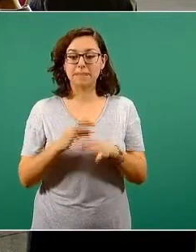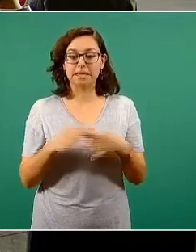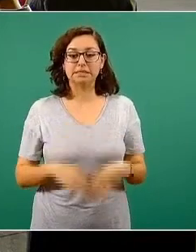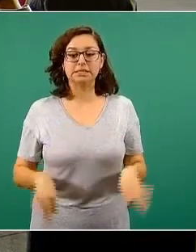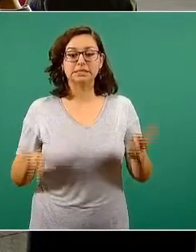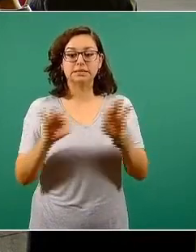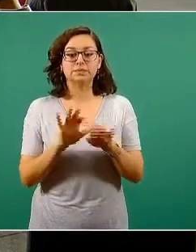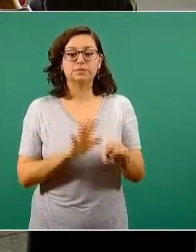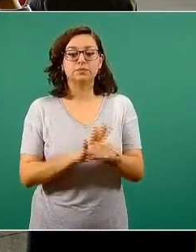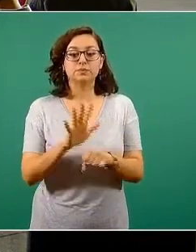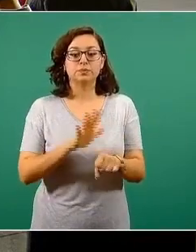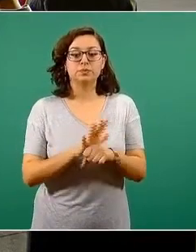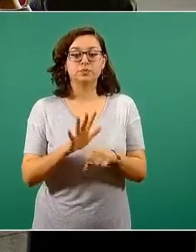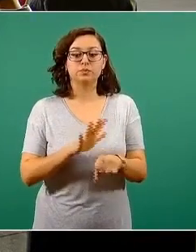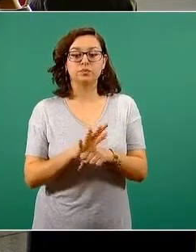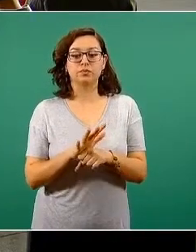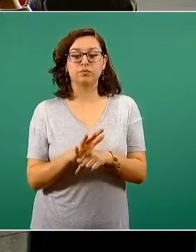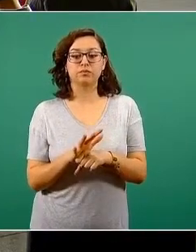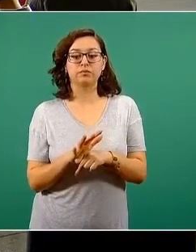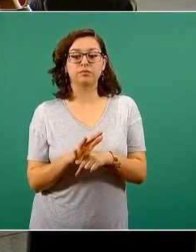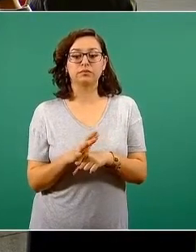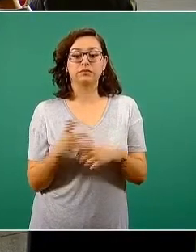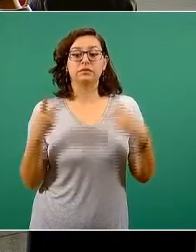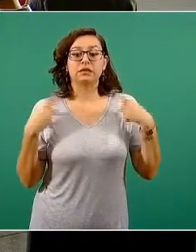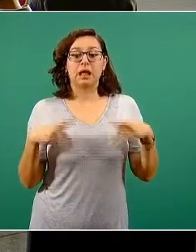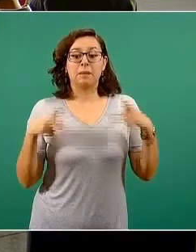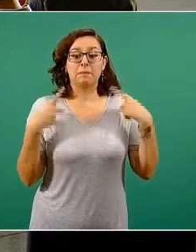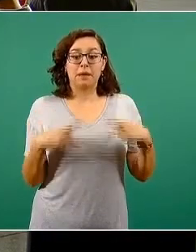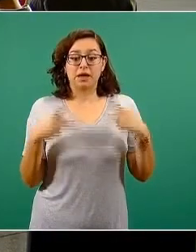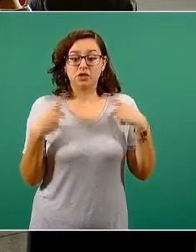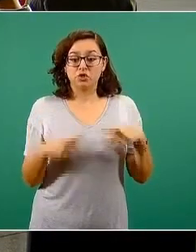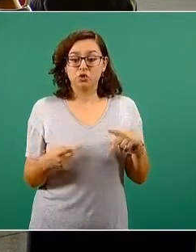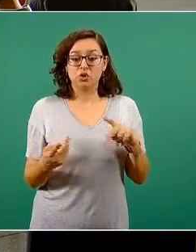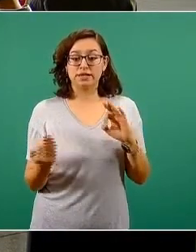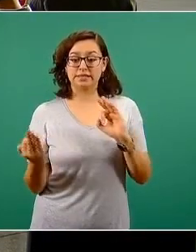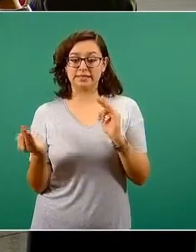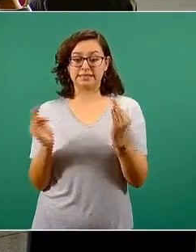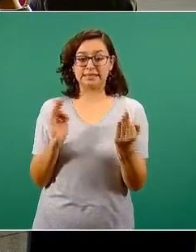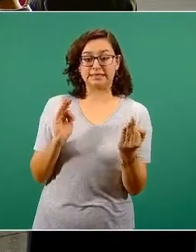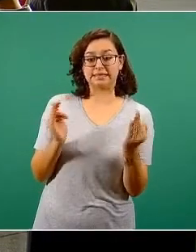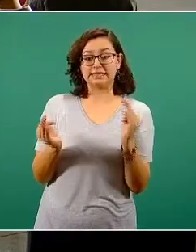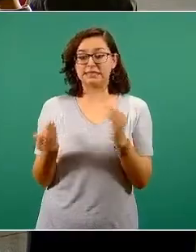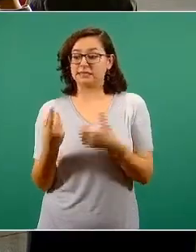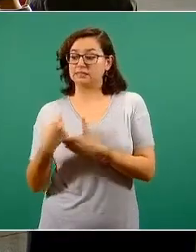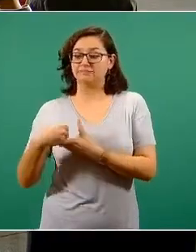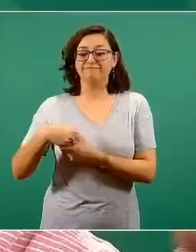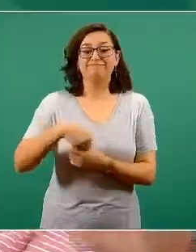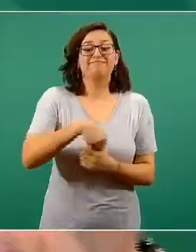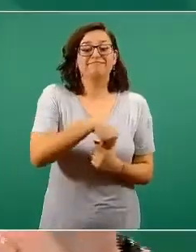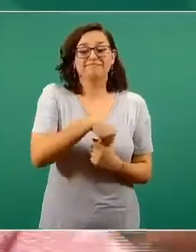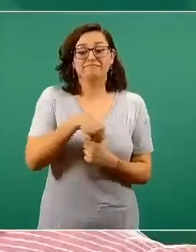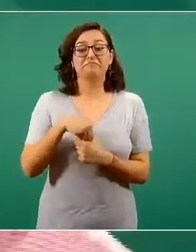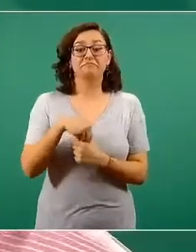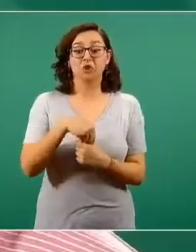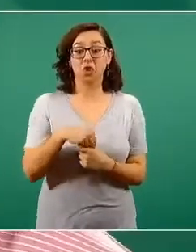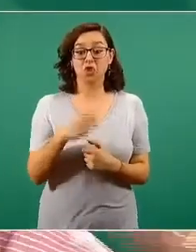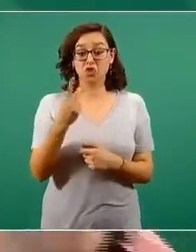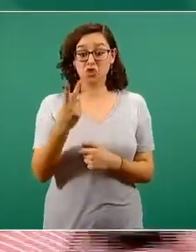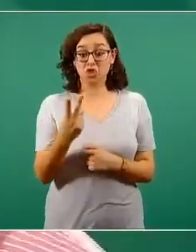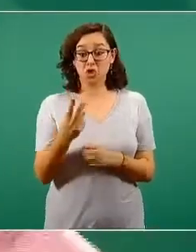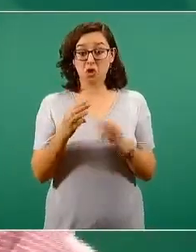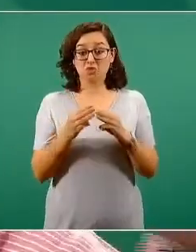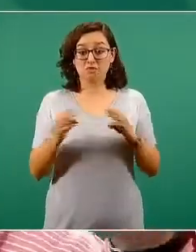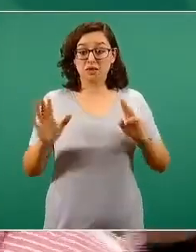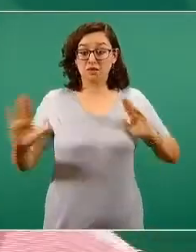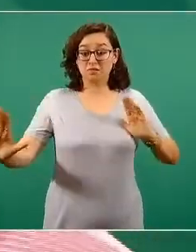que la cercanía de las personas a veces no se puede cuidar más allá de dos metros